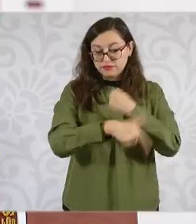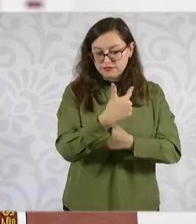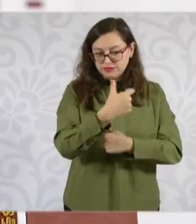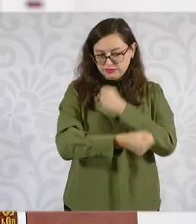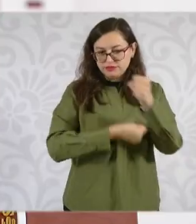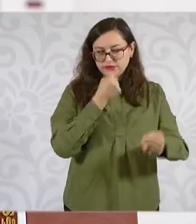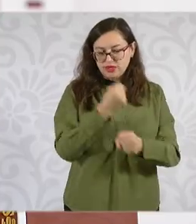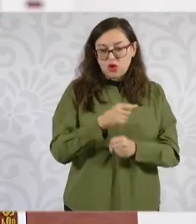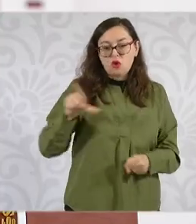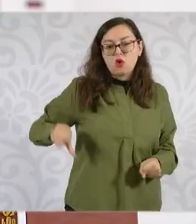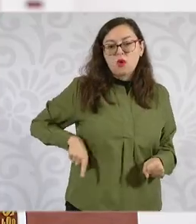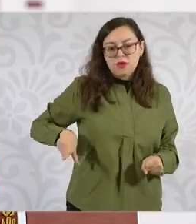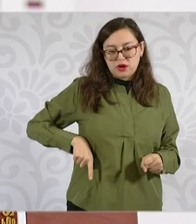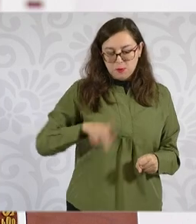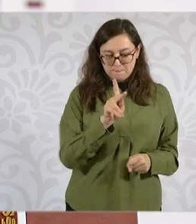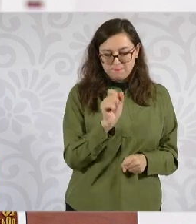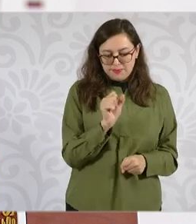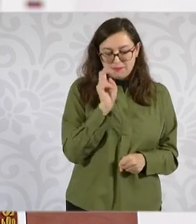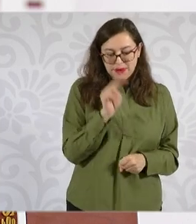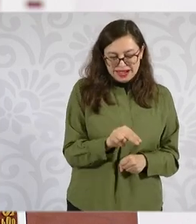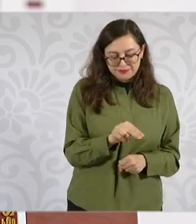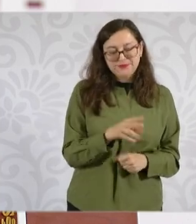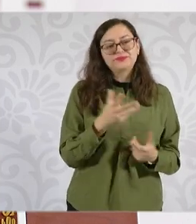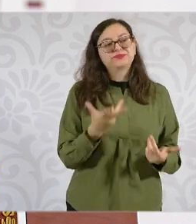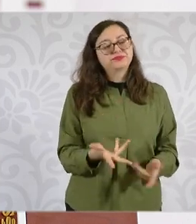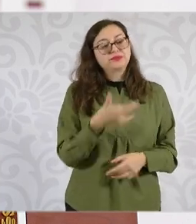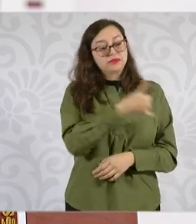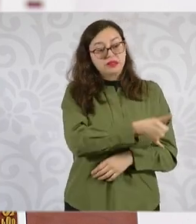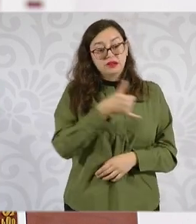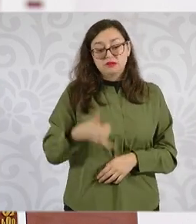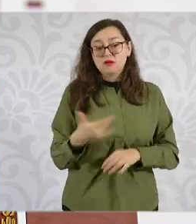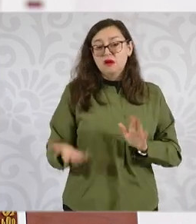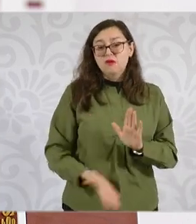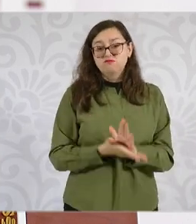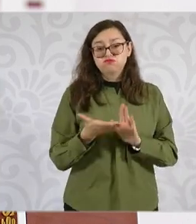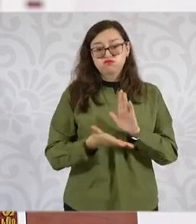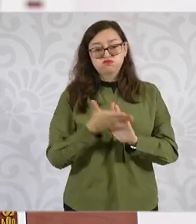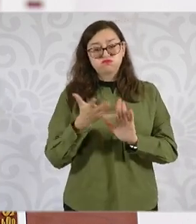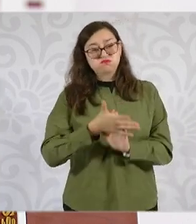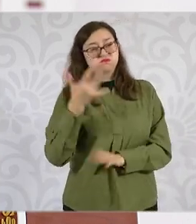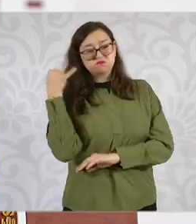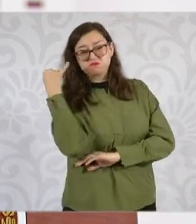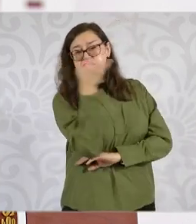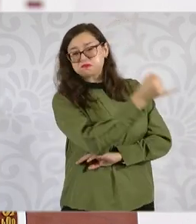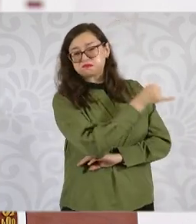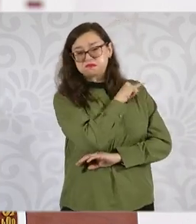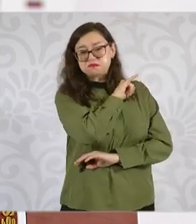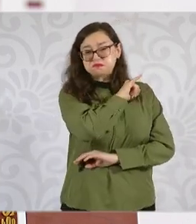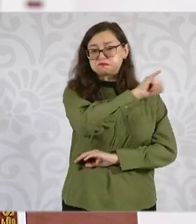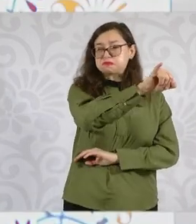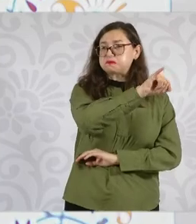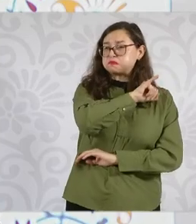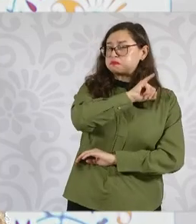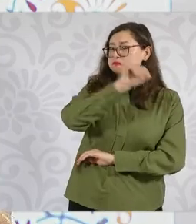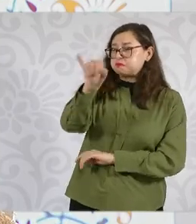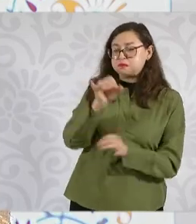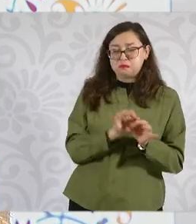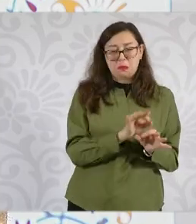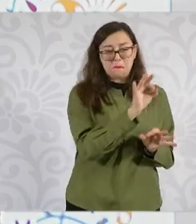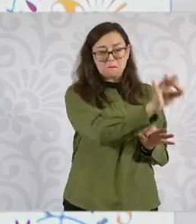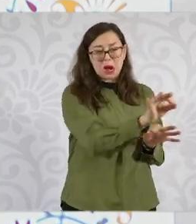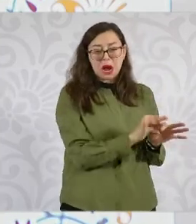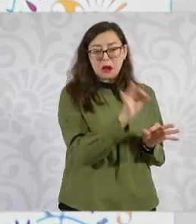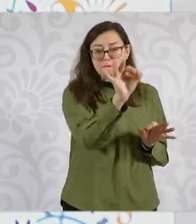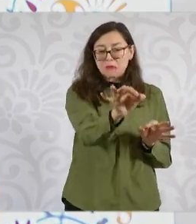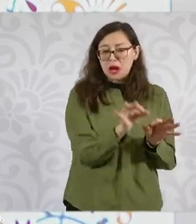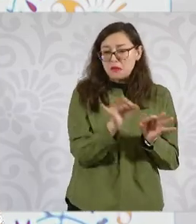de los centros urbanos que muchas de ellas están abandonadas. Se habla incluso